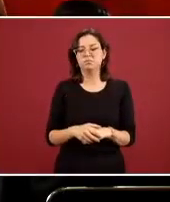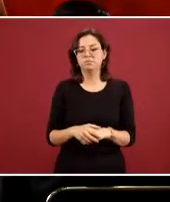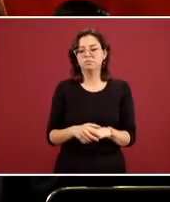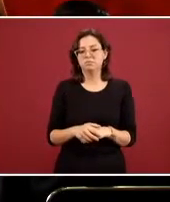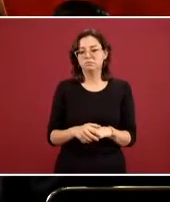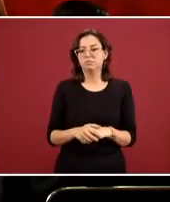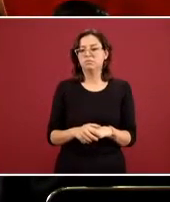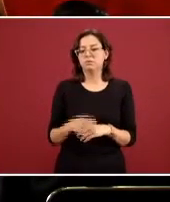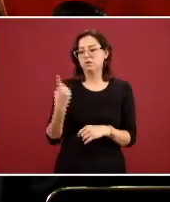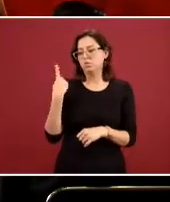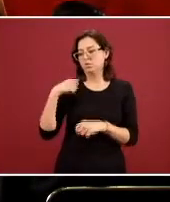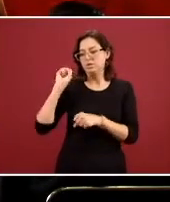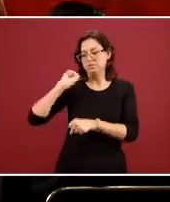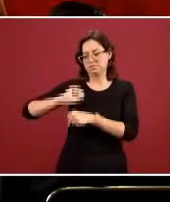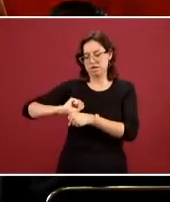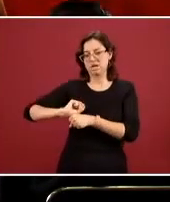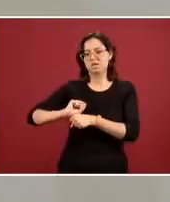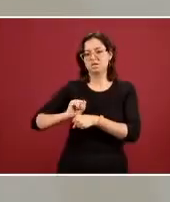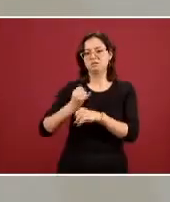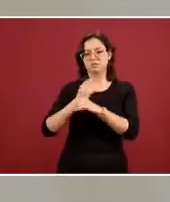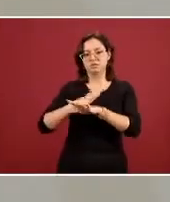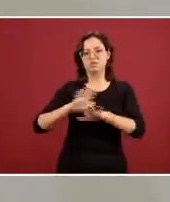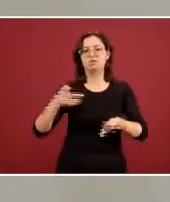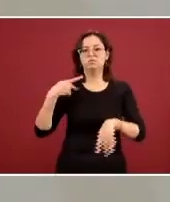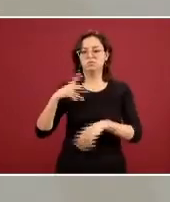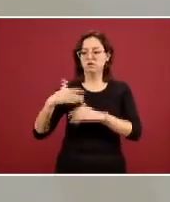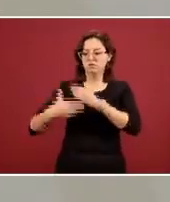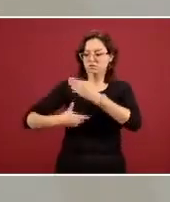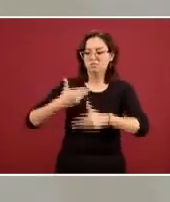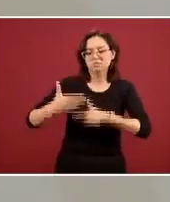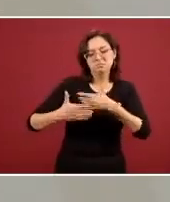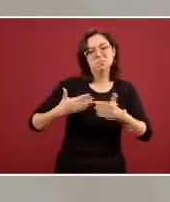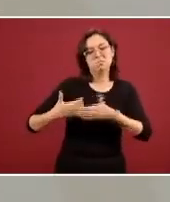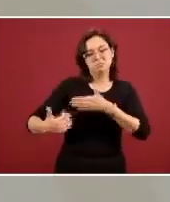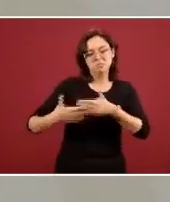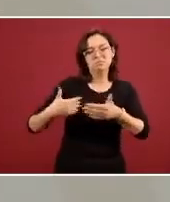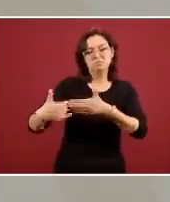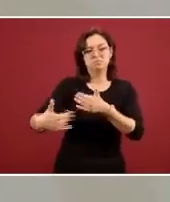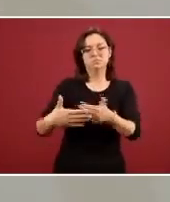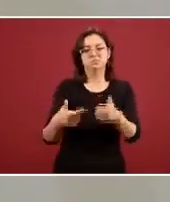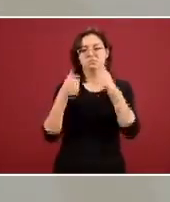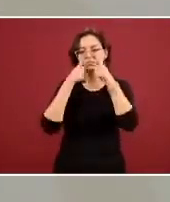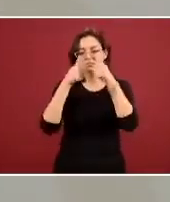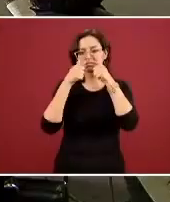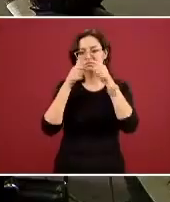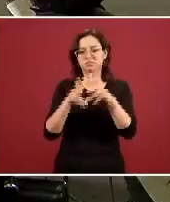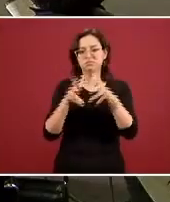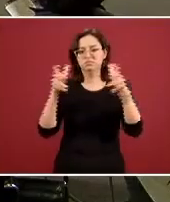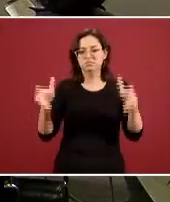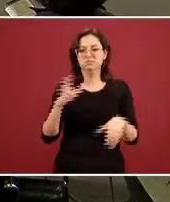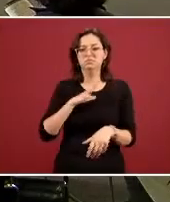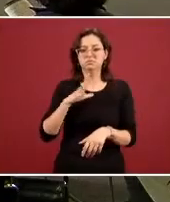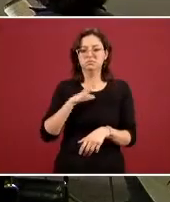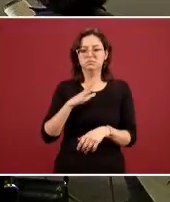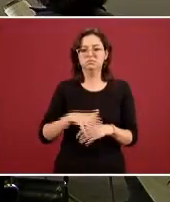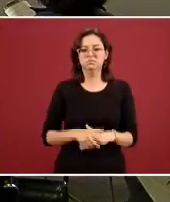un dato de la semana pasada pero seguramente lo actualizaremos pero si estamos viendo este incremento